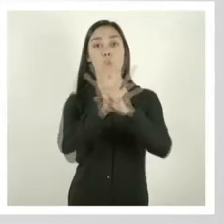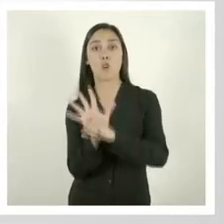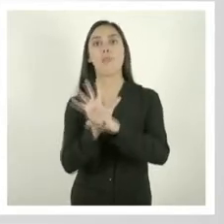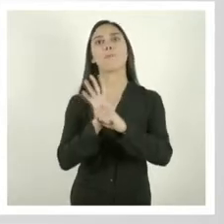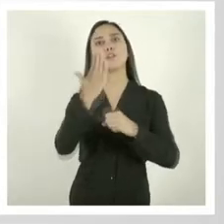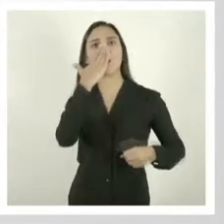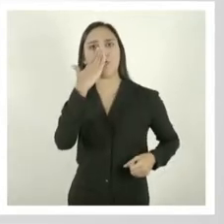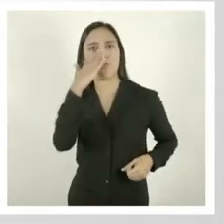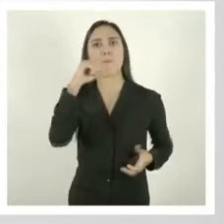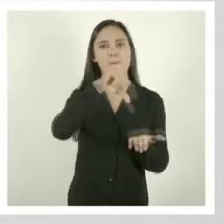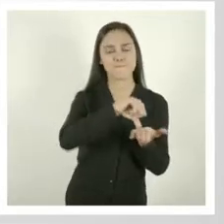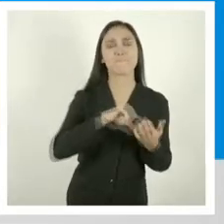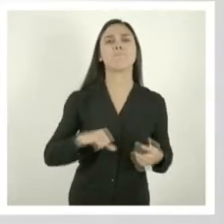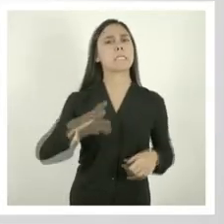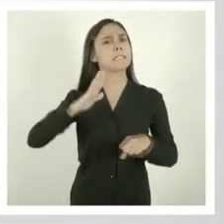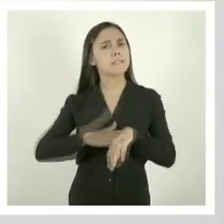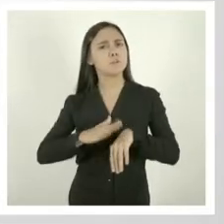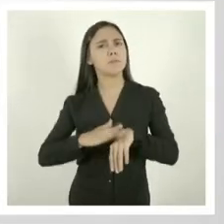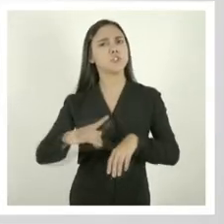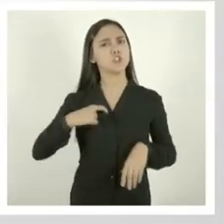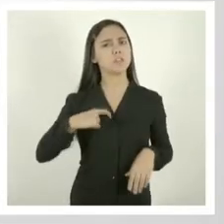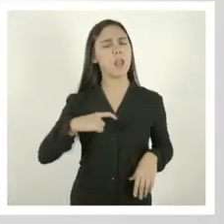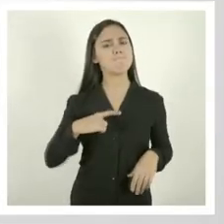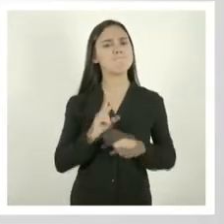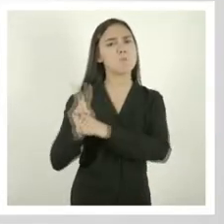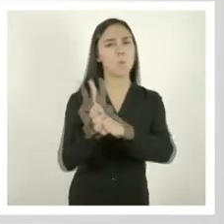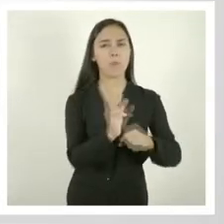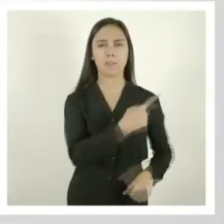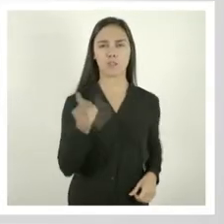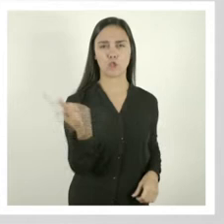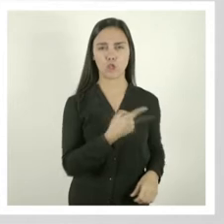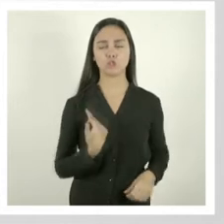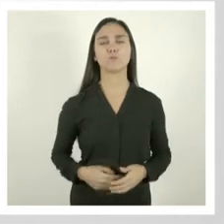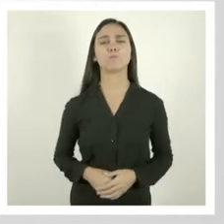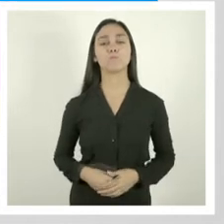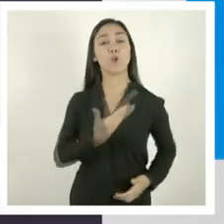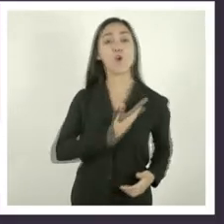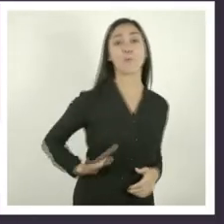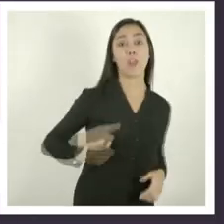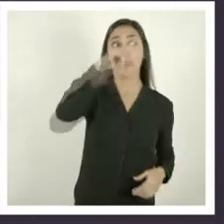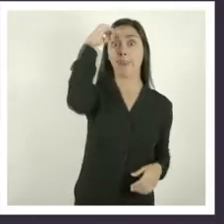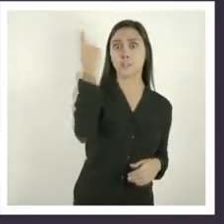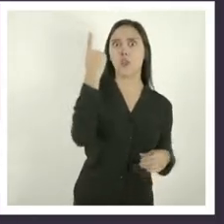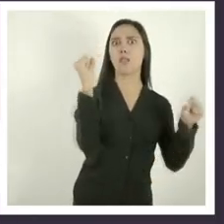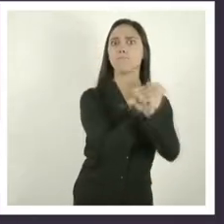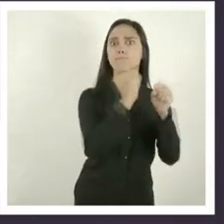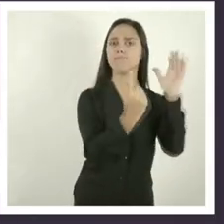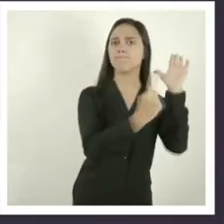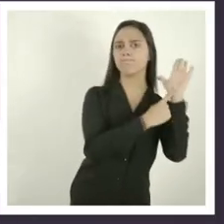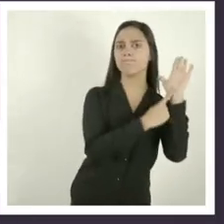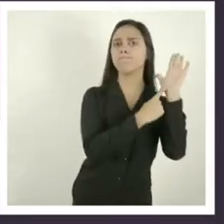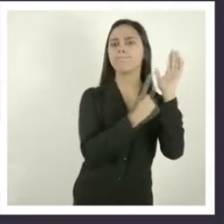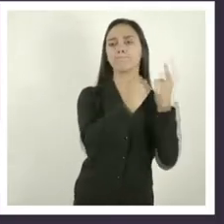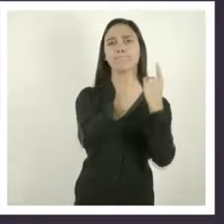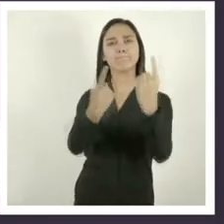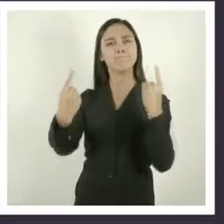Coronavirus en Córdoba. Con responsabilidad social, nos cuidamos entre todos. El Gobierno Nacional decretó el